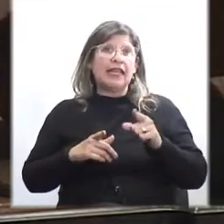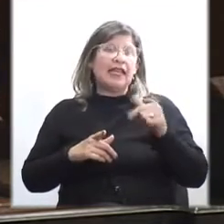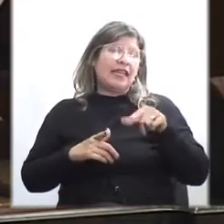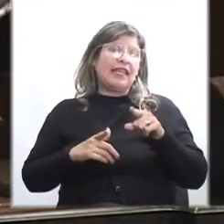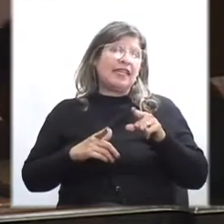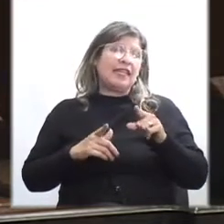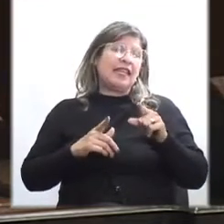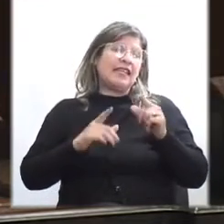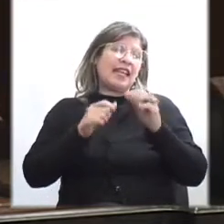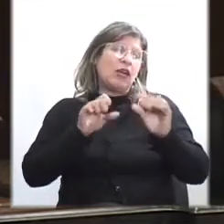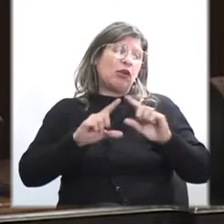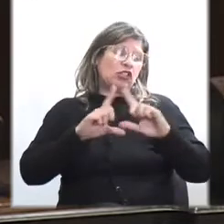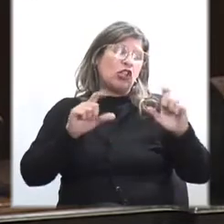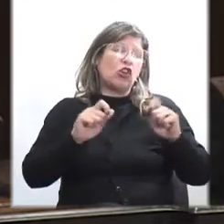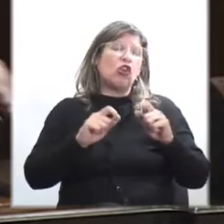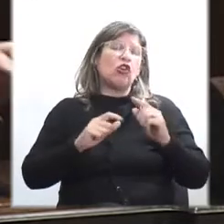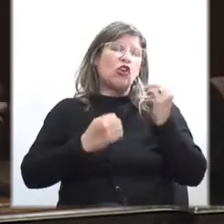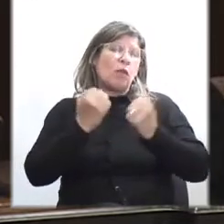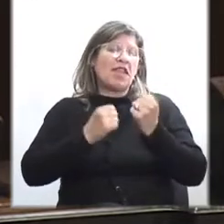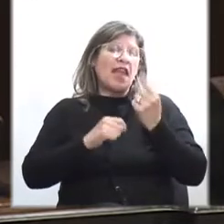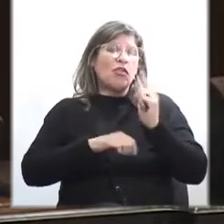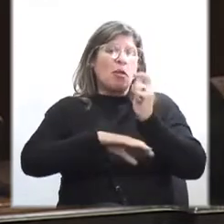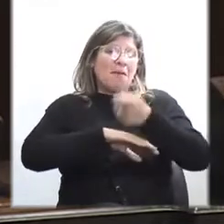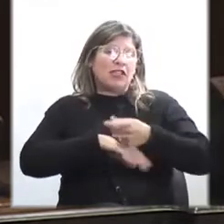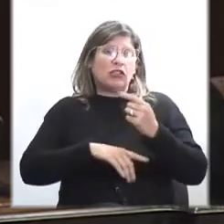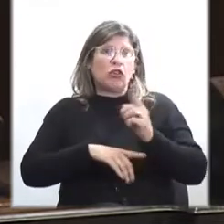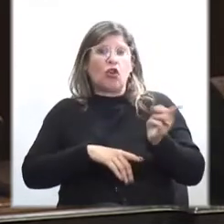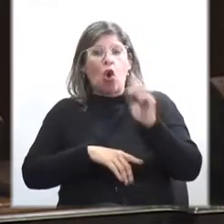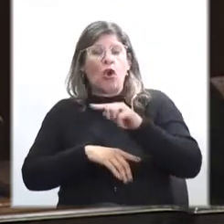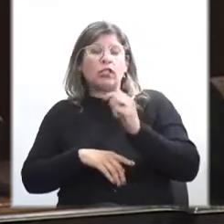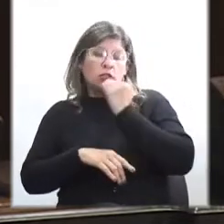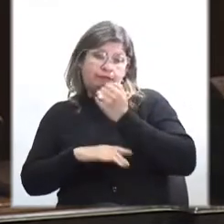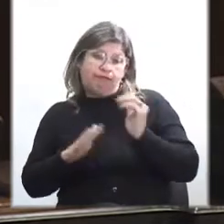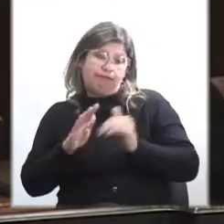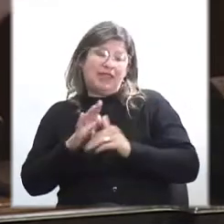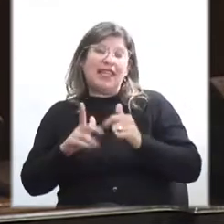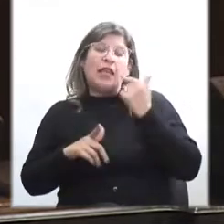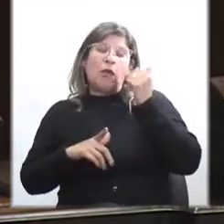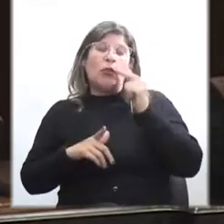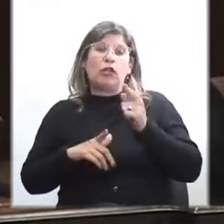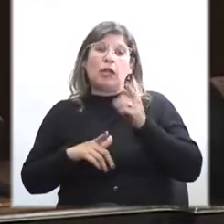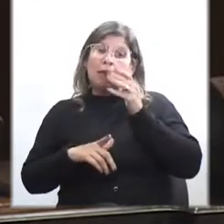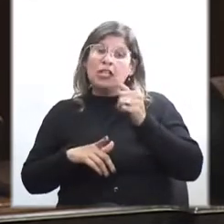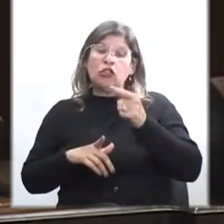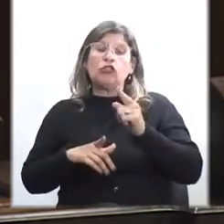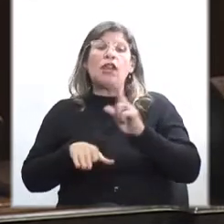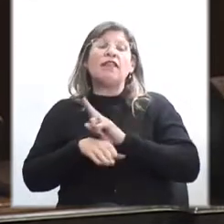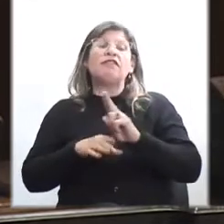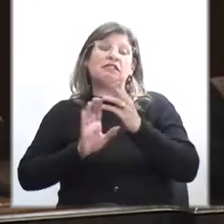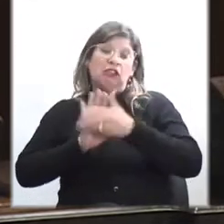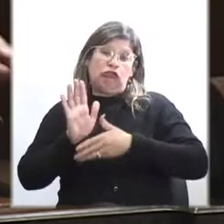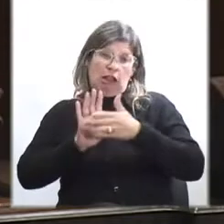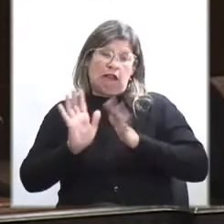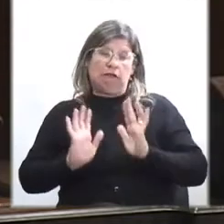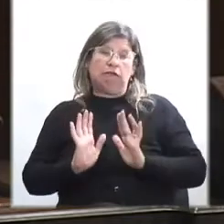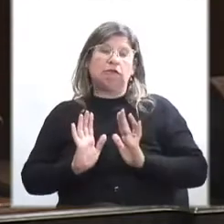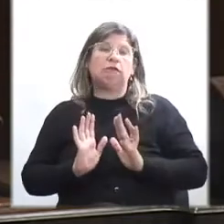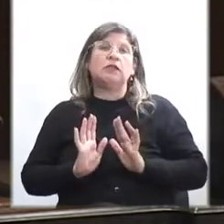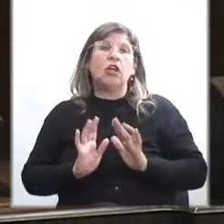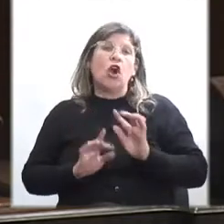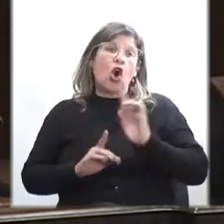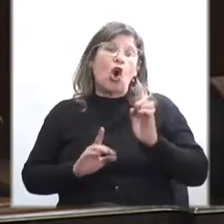económica de una inversión. O esto es reservado porque está en juego la defensa nacional. O esto es